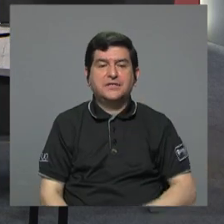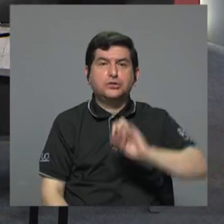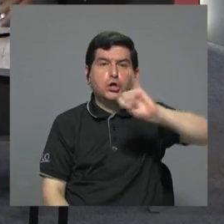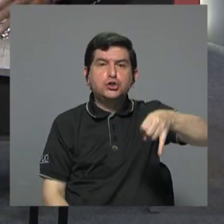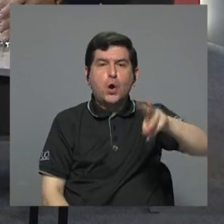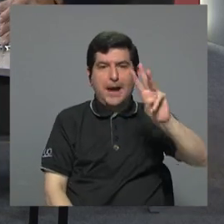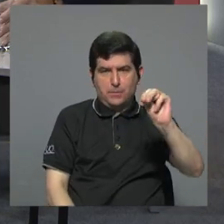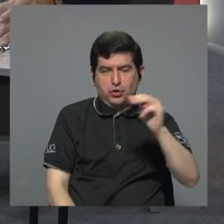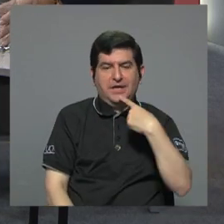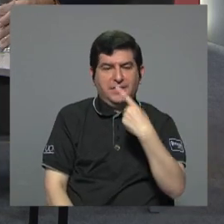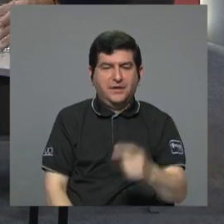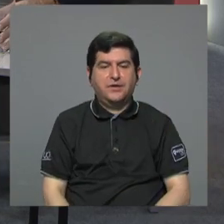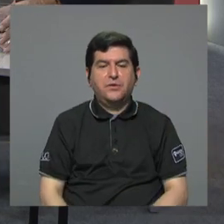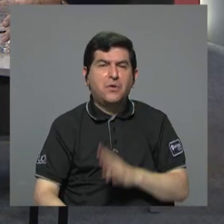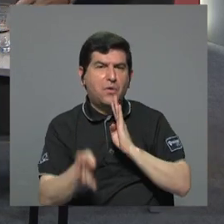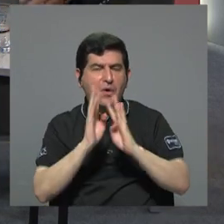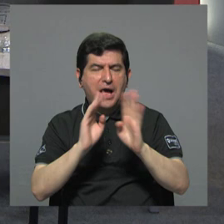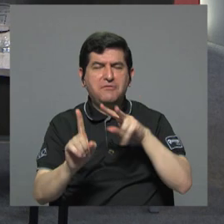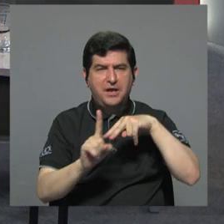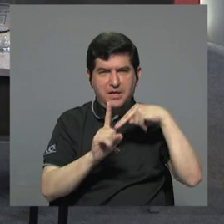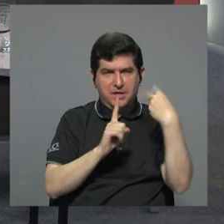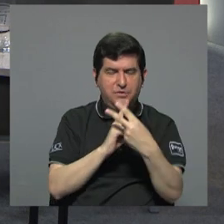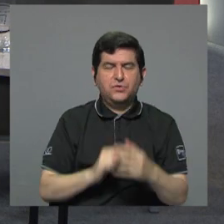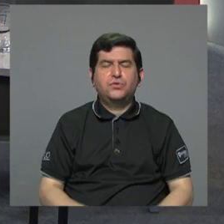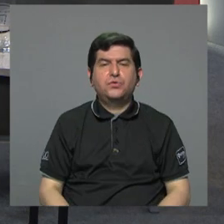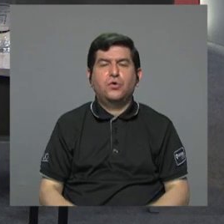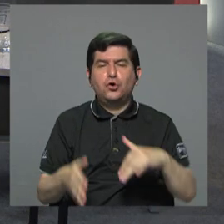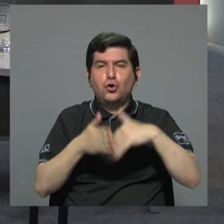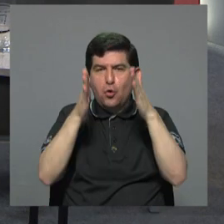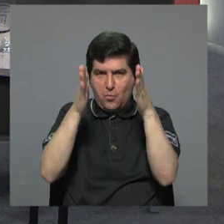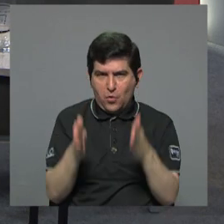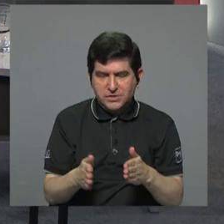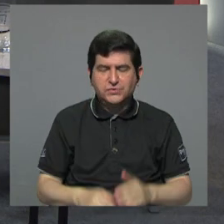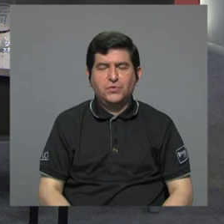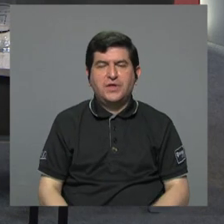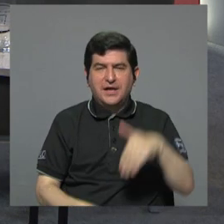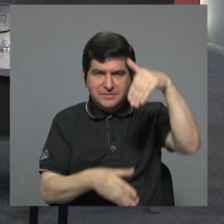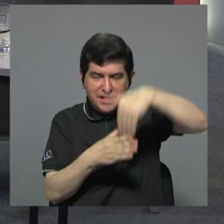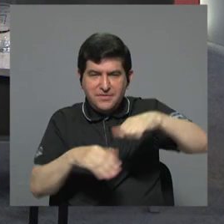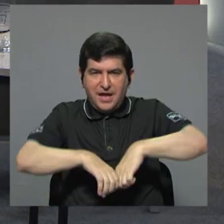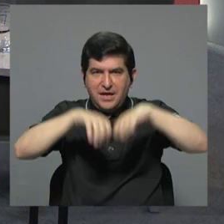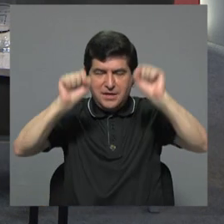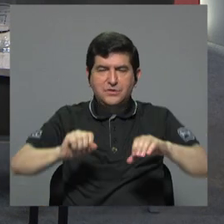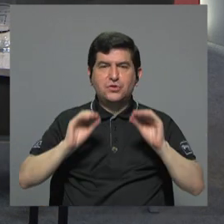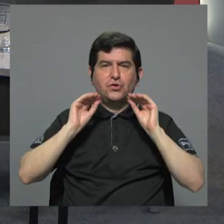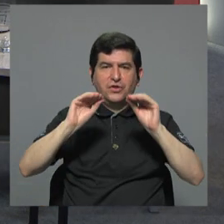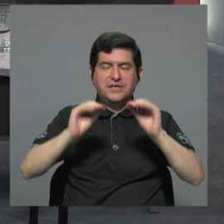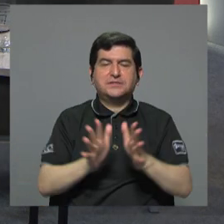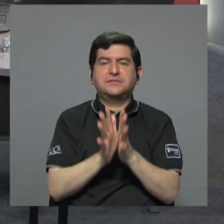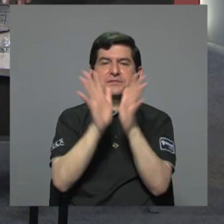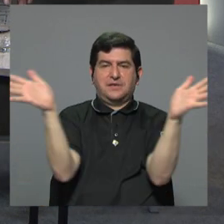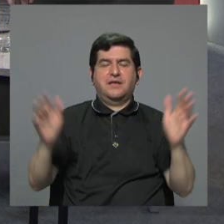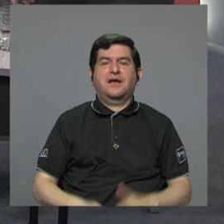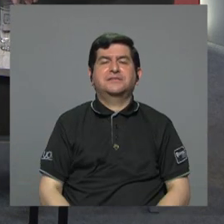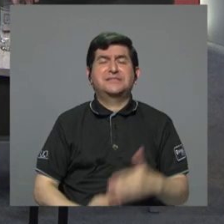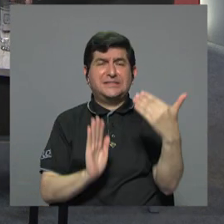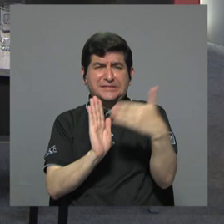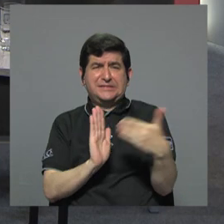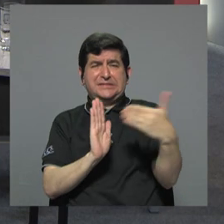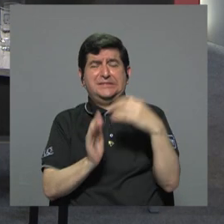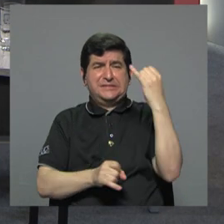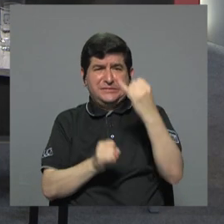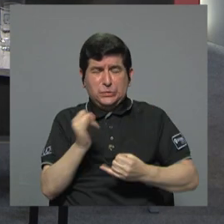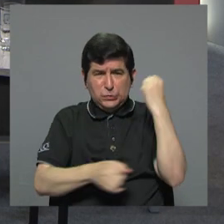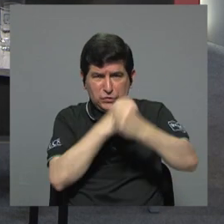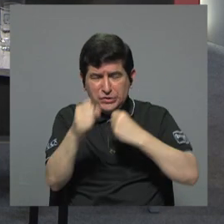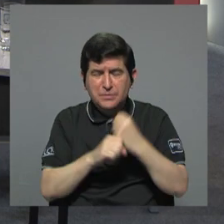Jorge Montero, dice, hablando desde el punto de vista de un estudiante inmerso en el sistema de educación pública, con el deterioro en los últimos